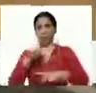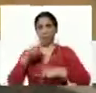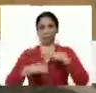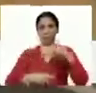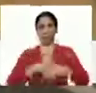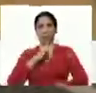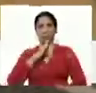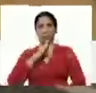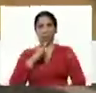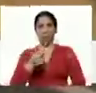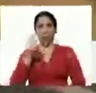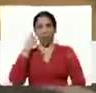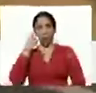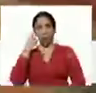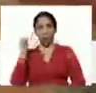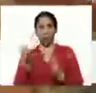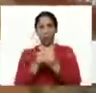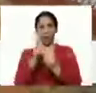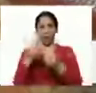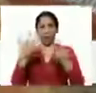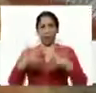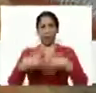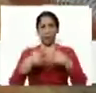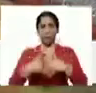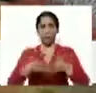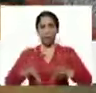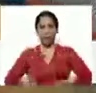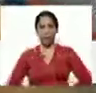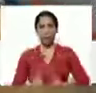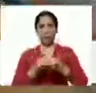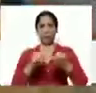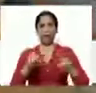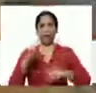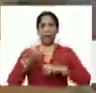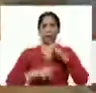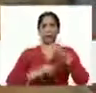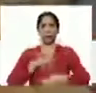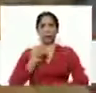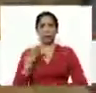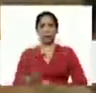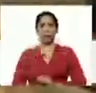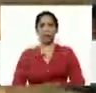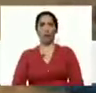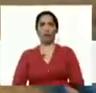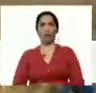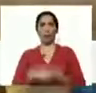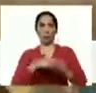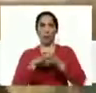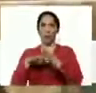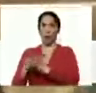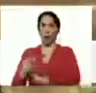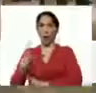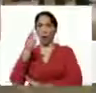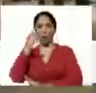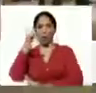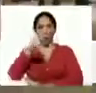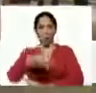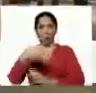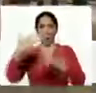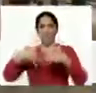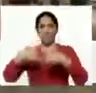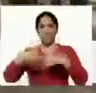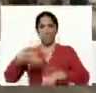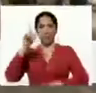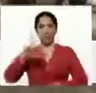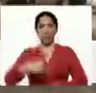del arroz con esta planta viene a nacer para que el productor pueda arrimar el arroz aquí en esta planta